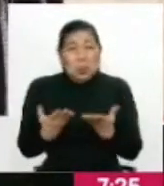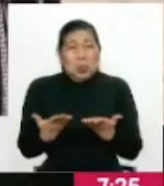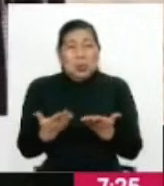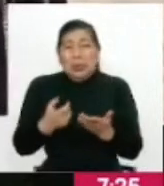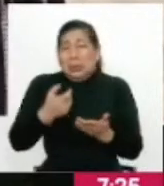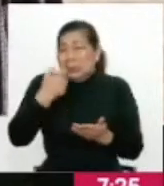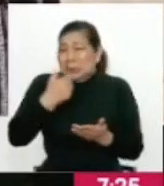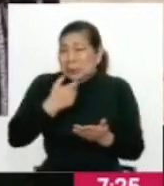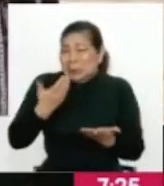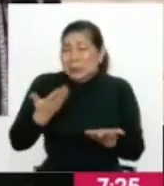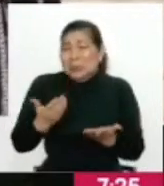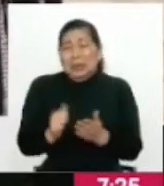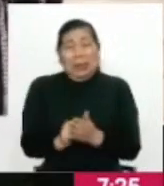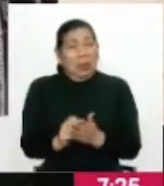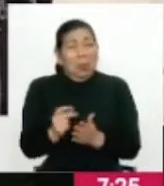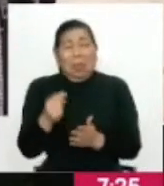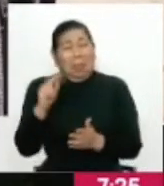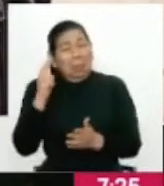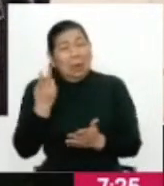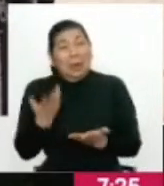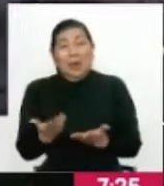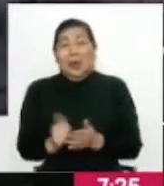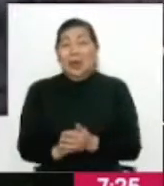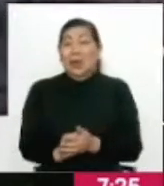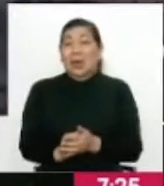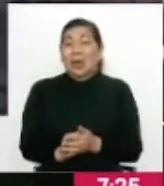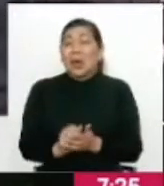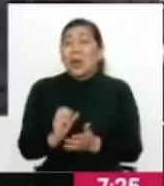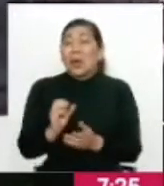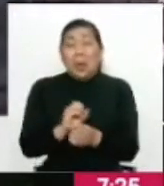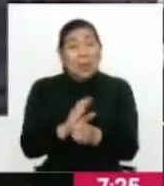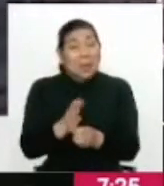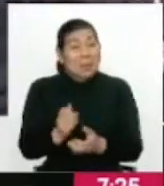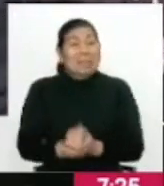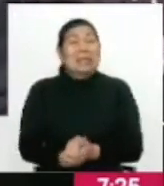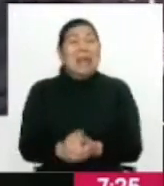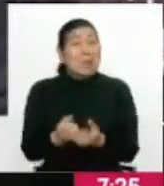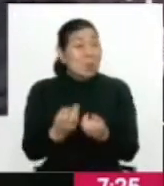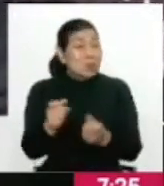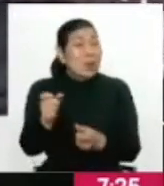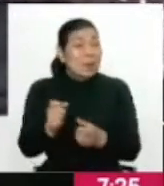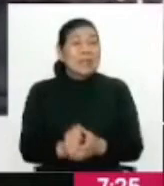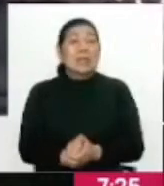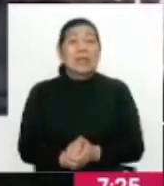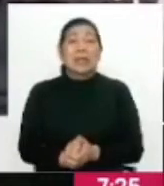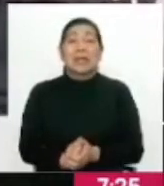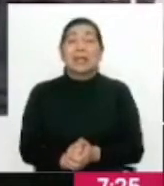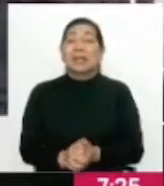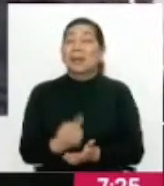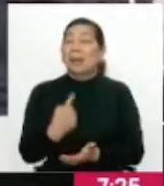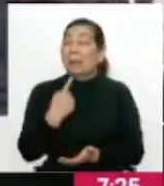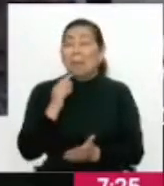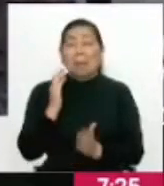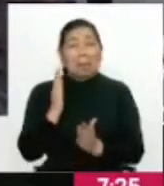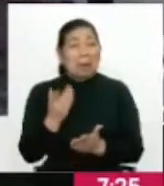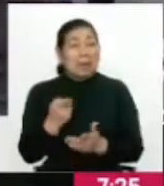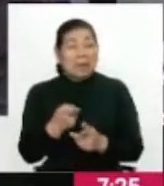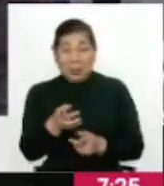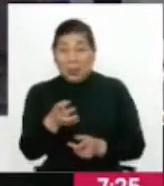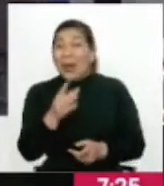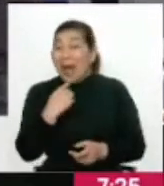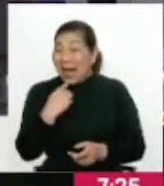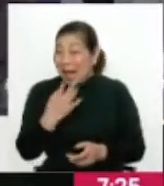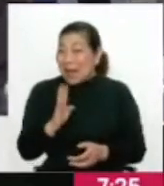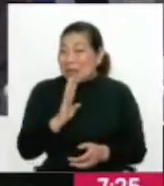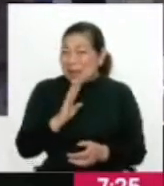con una gripe, ¿no? Y no se dieron cuenta que estaban con COVID. Mira, se le presta poca atención a algo que tú estás